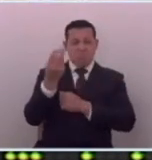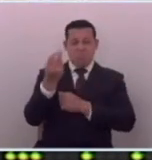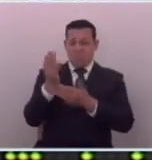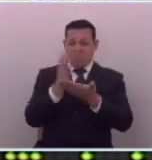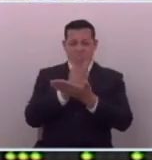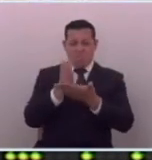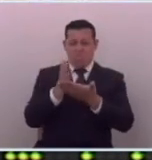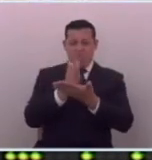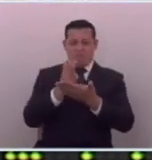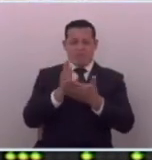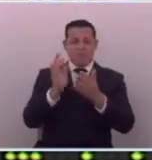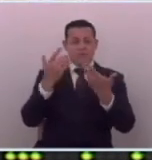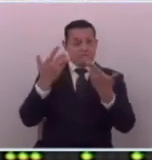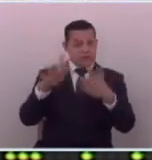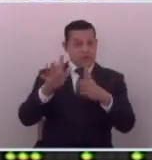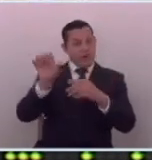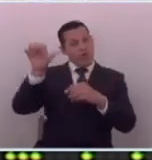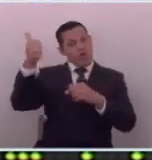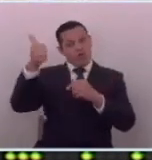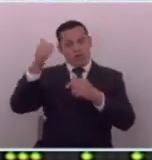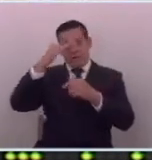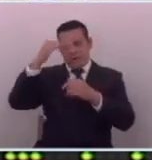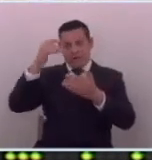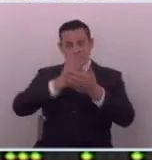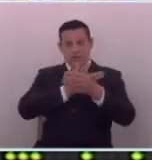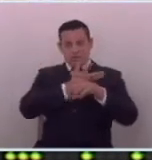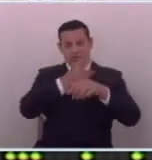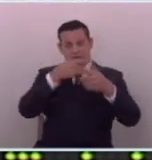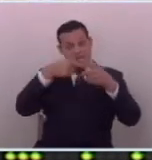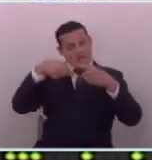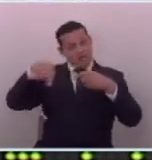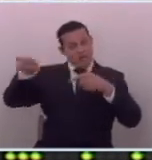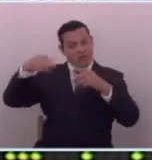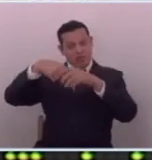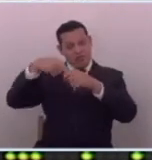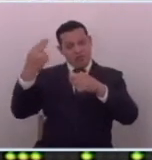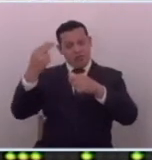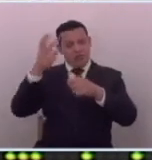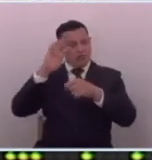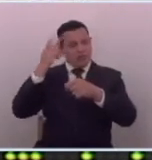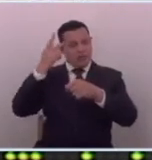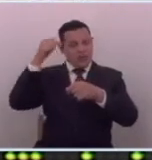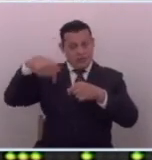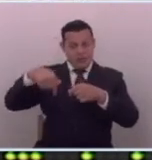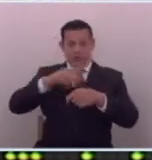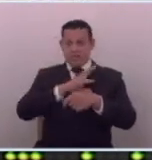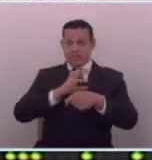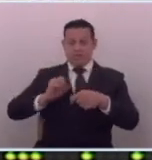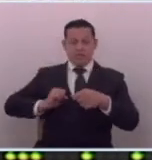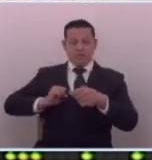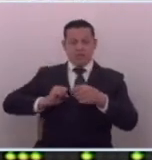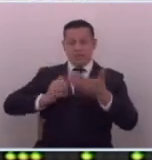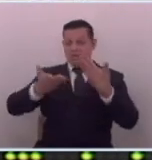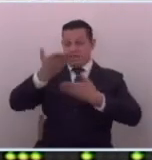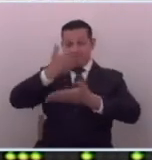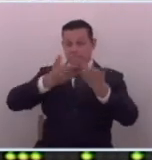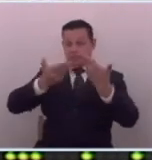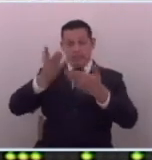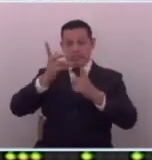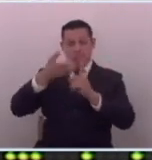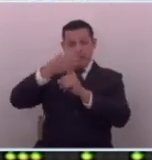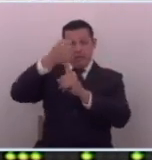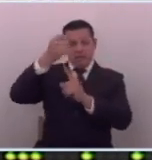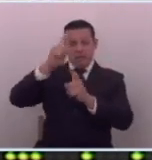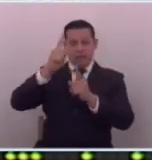ningún tipo ya si se van a otros países porque de verdad el negocio ya no les da más y porque tienen algún otro